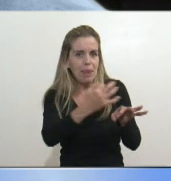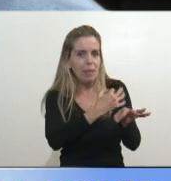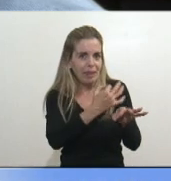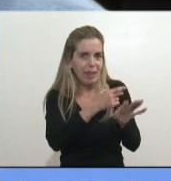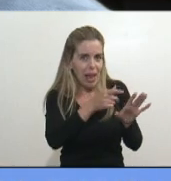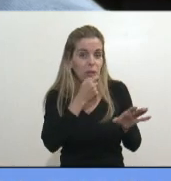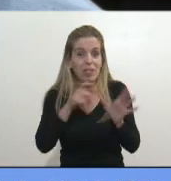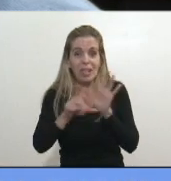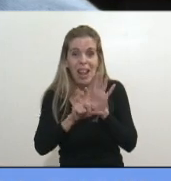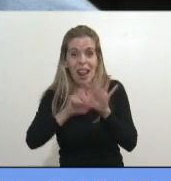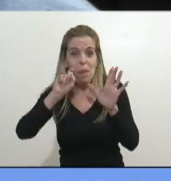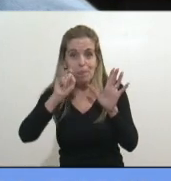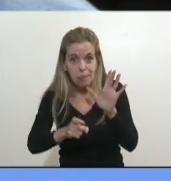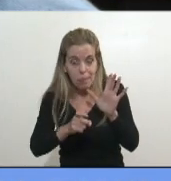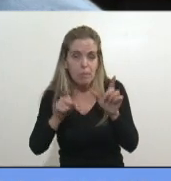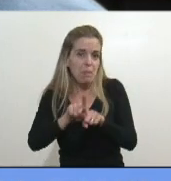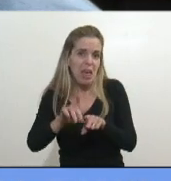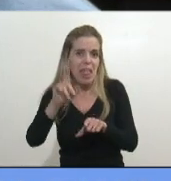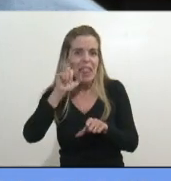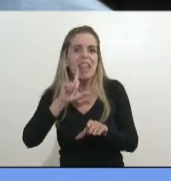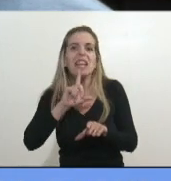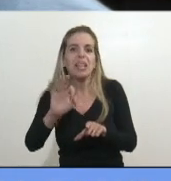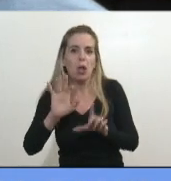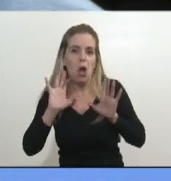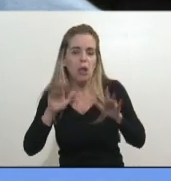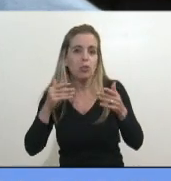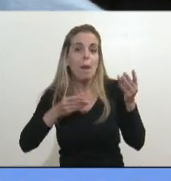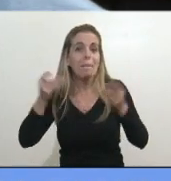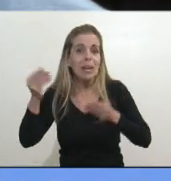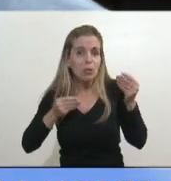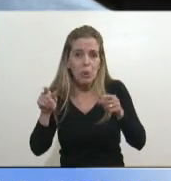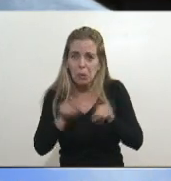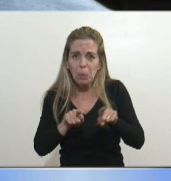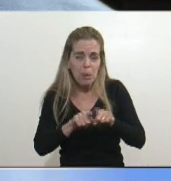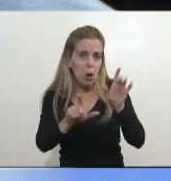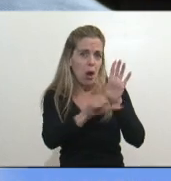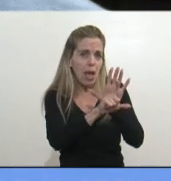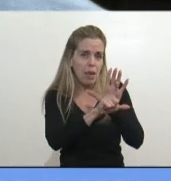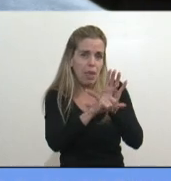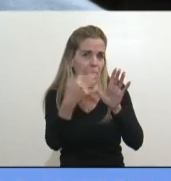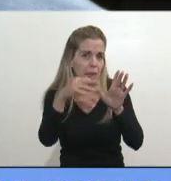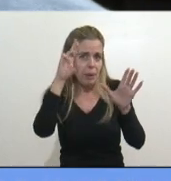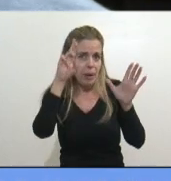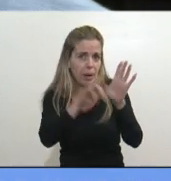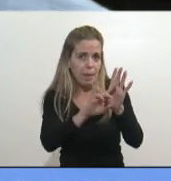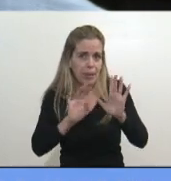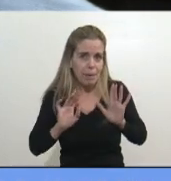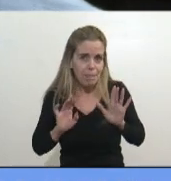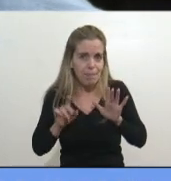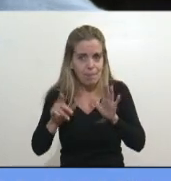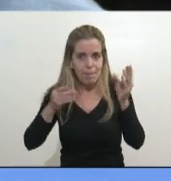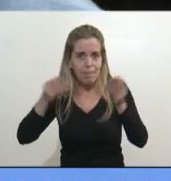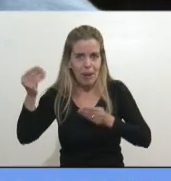ley, estás cometiendo un delito, entonces, el presupuesto es una ley, y, este, esto pasó con el